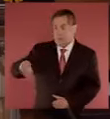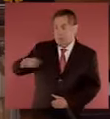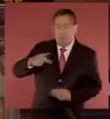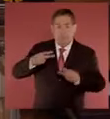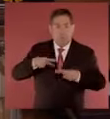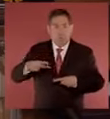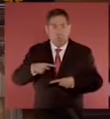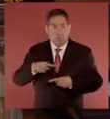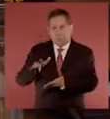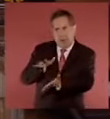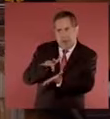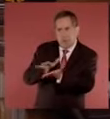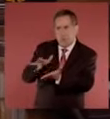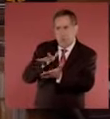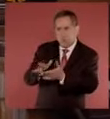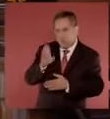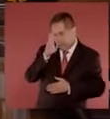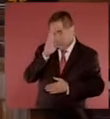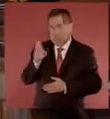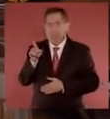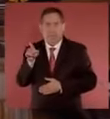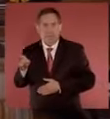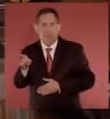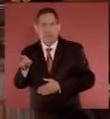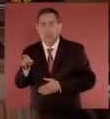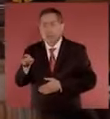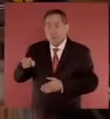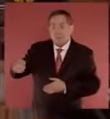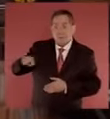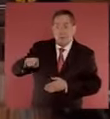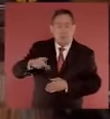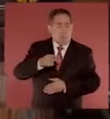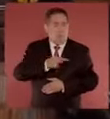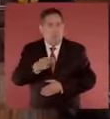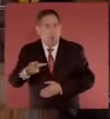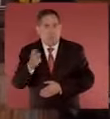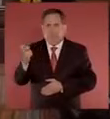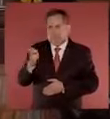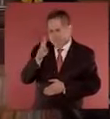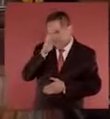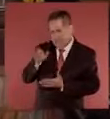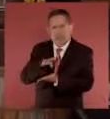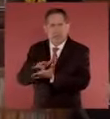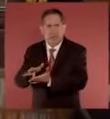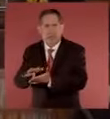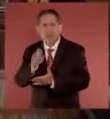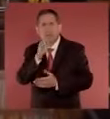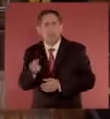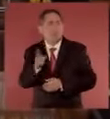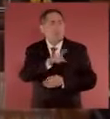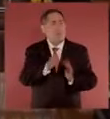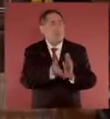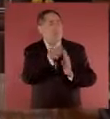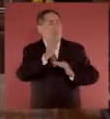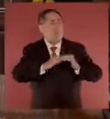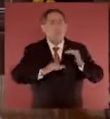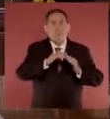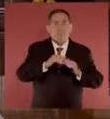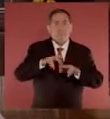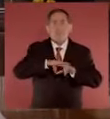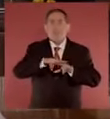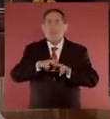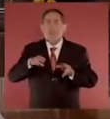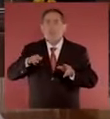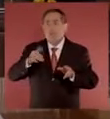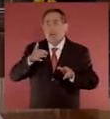Además del apoyo a la gente de manera directa y en especial a los más pobres, estamos construyendo obras muy importantes.